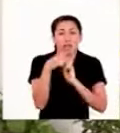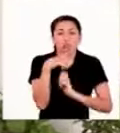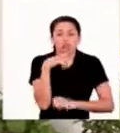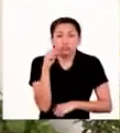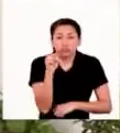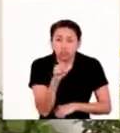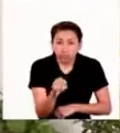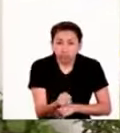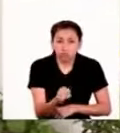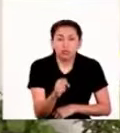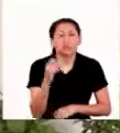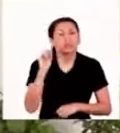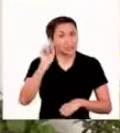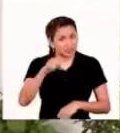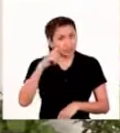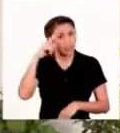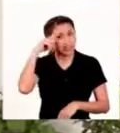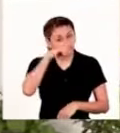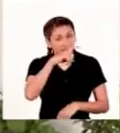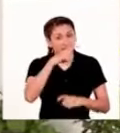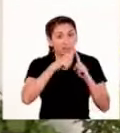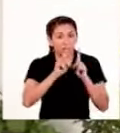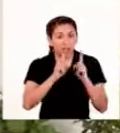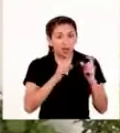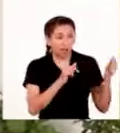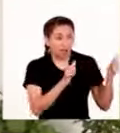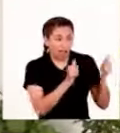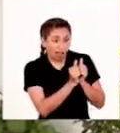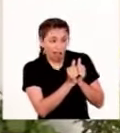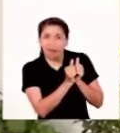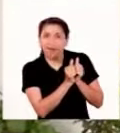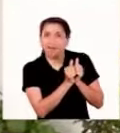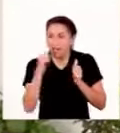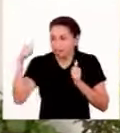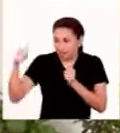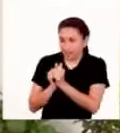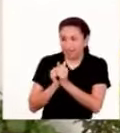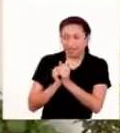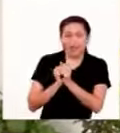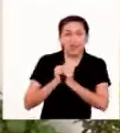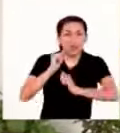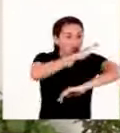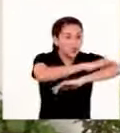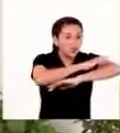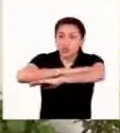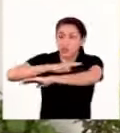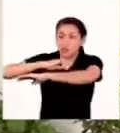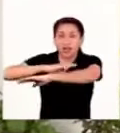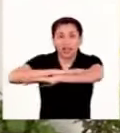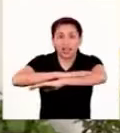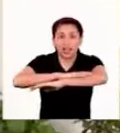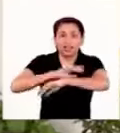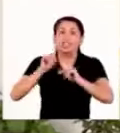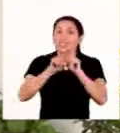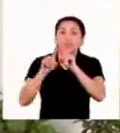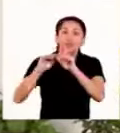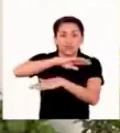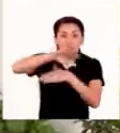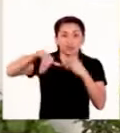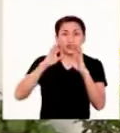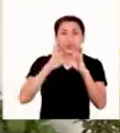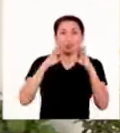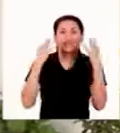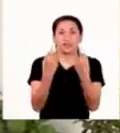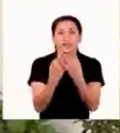puede ser un proceso complejo pero con un acompañamiento cercano y amable y sobre todo en familia